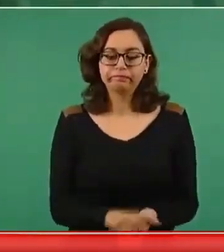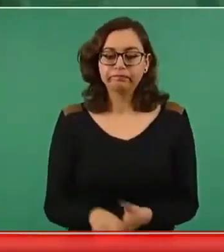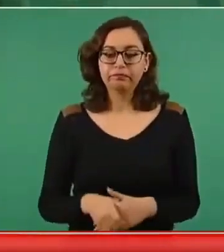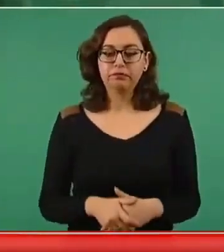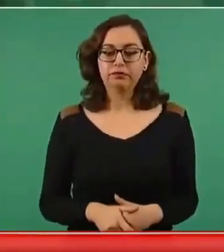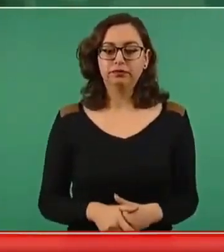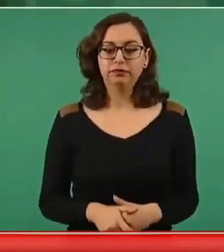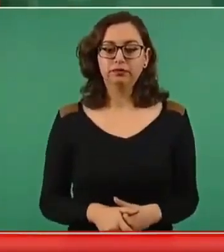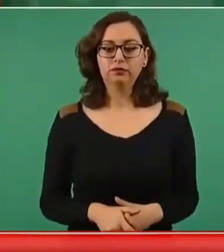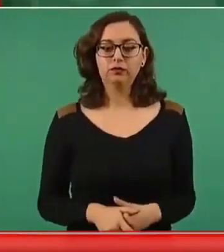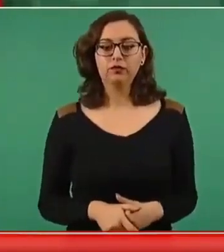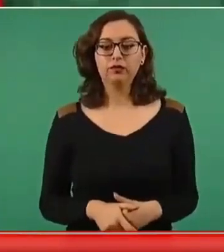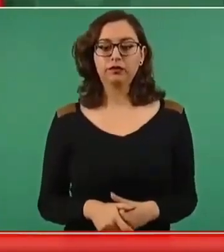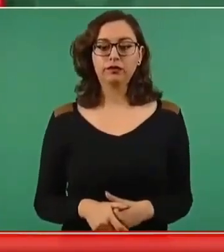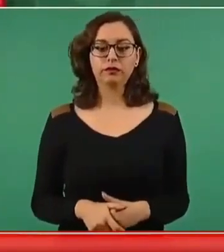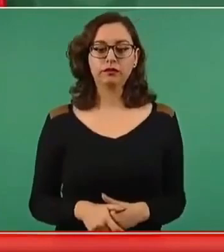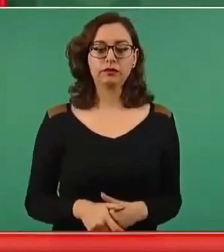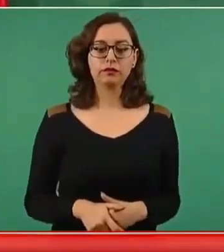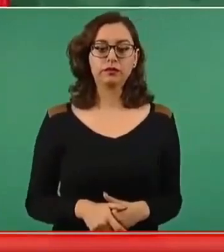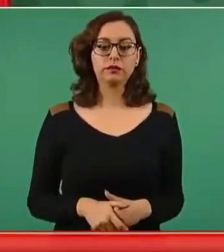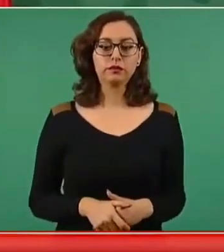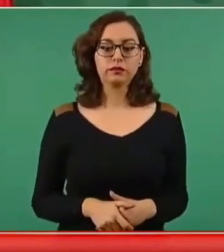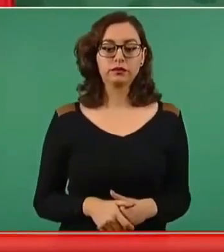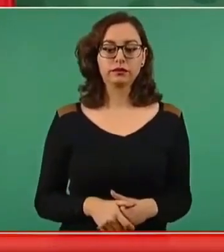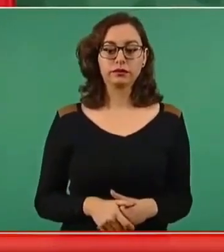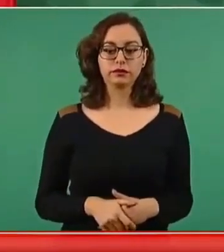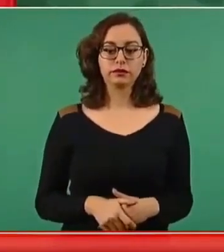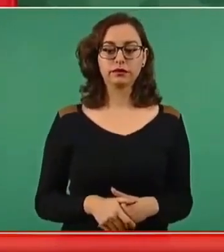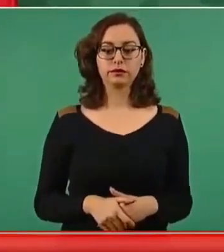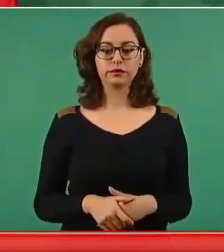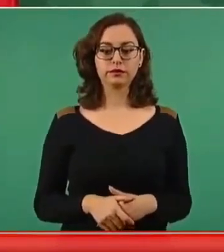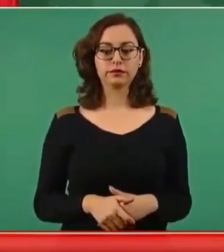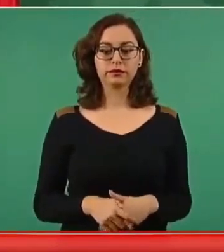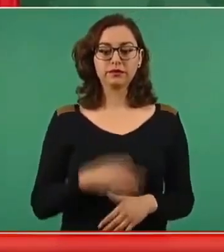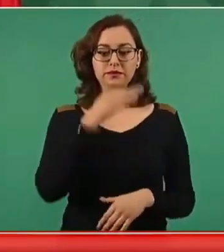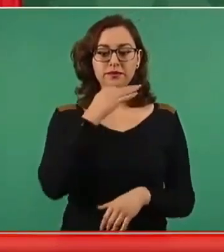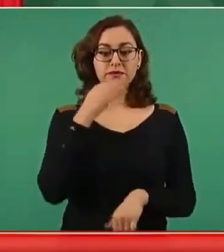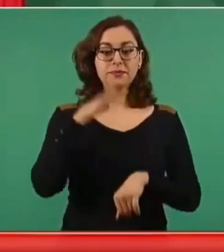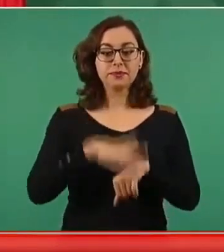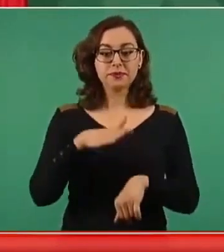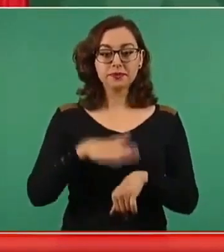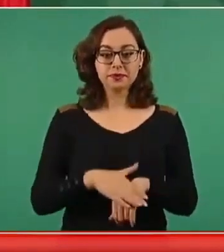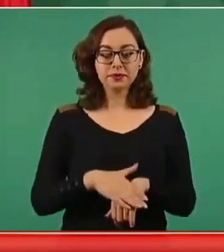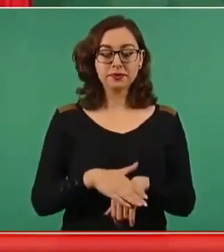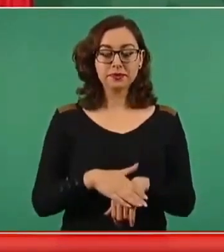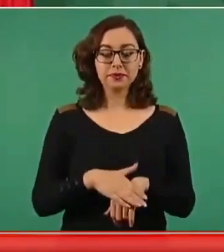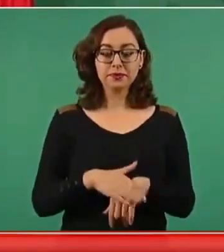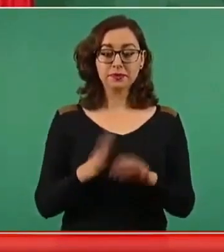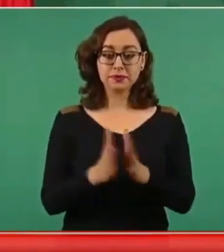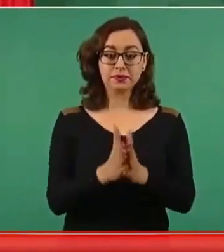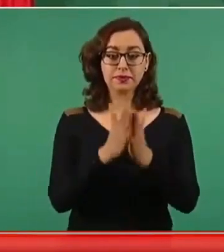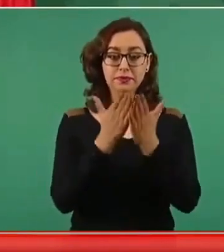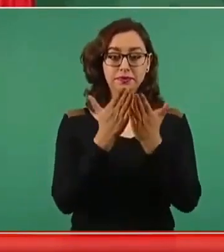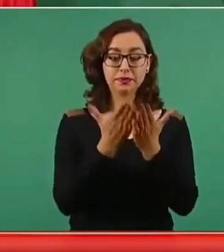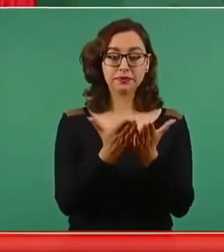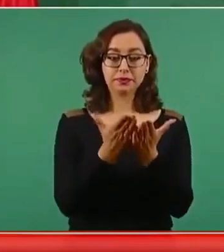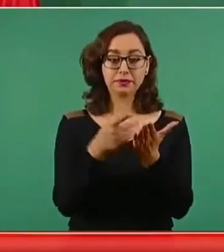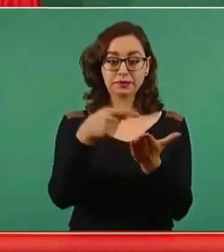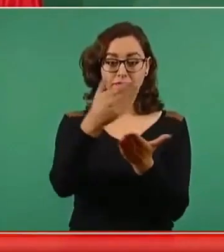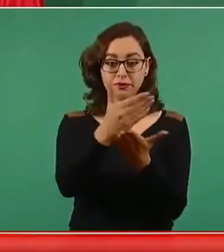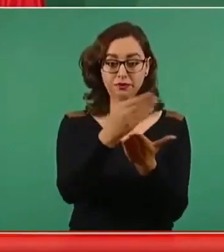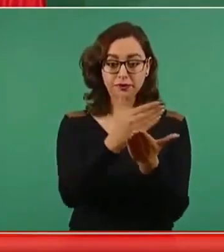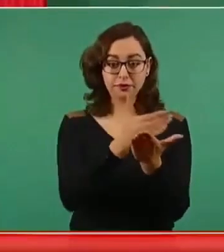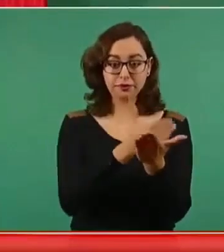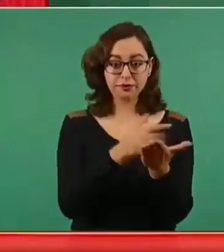Y les adelanto que los cuatro capítulos dan respuesta